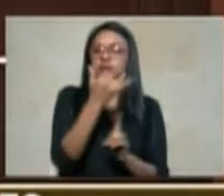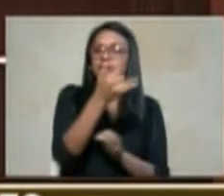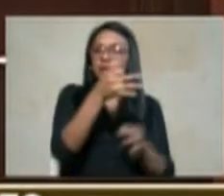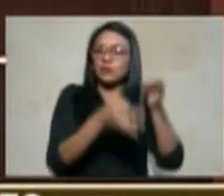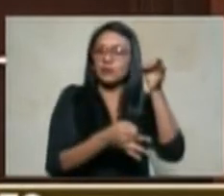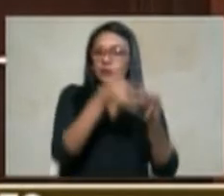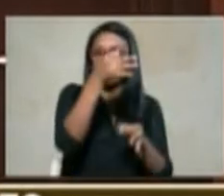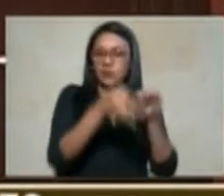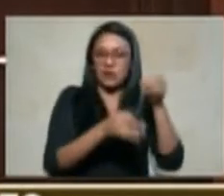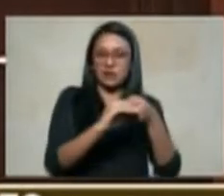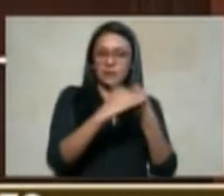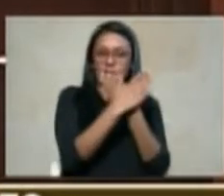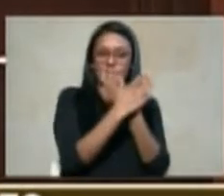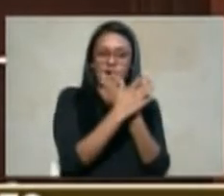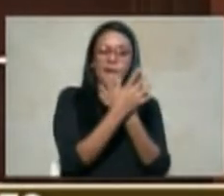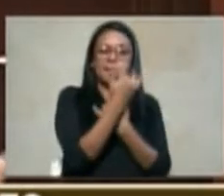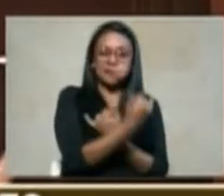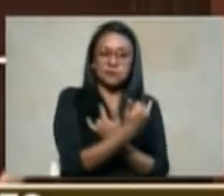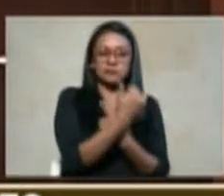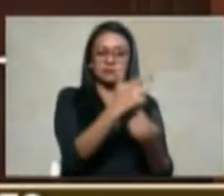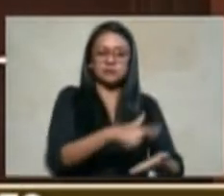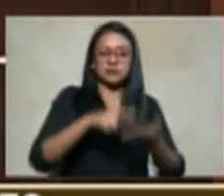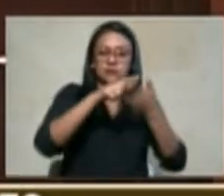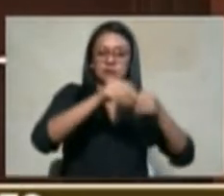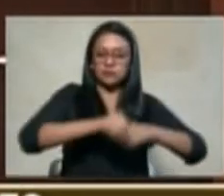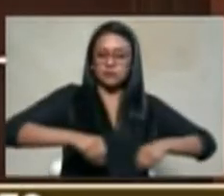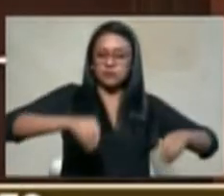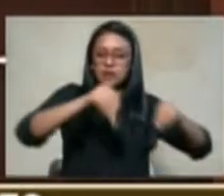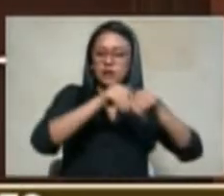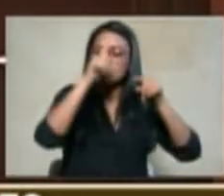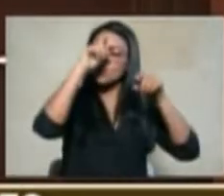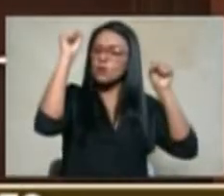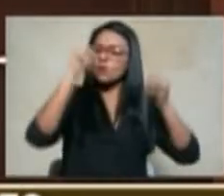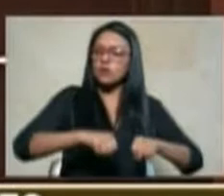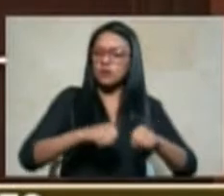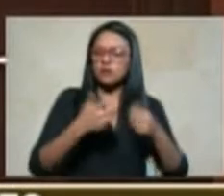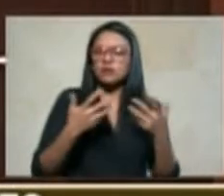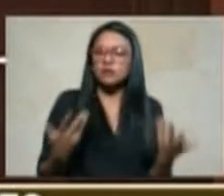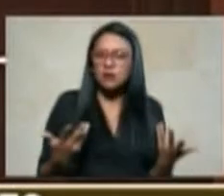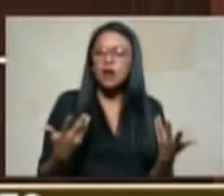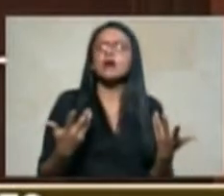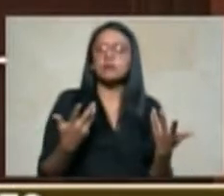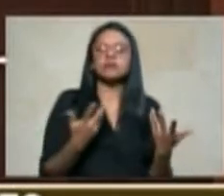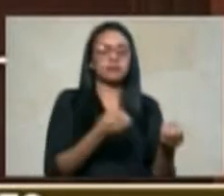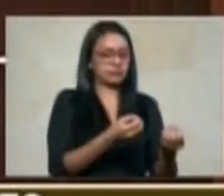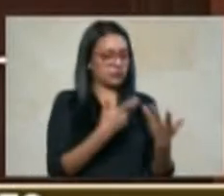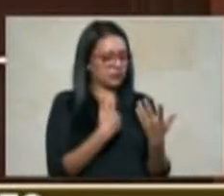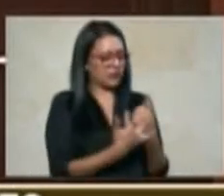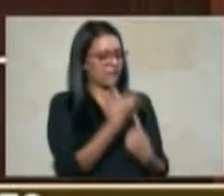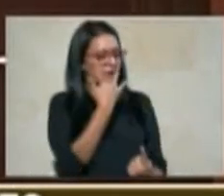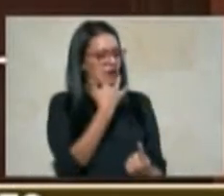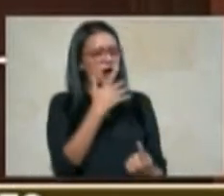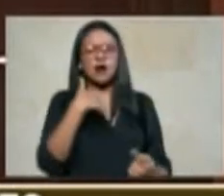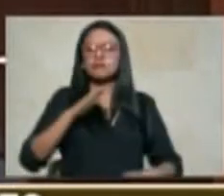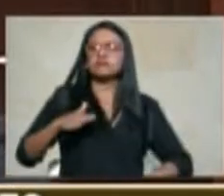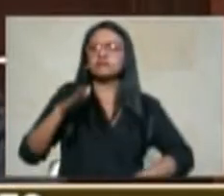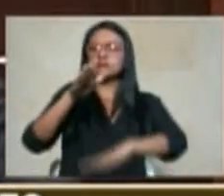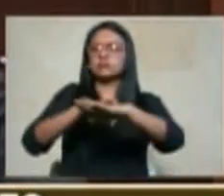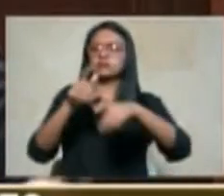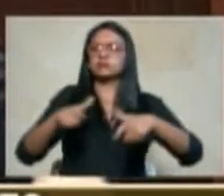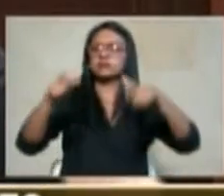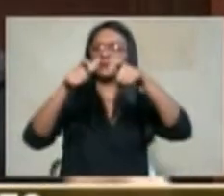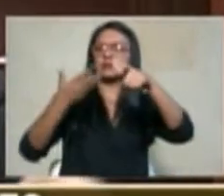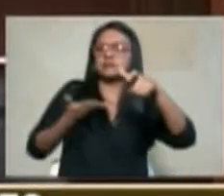torno a la restitución de tierras la posibilidad de activar ante la corte suprema de justicia el mecanismo de la revisión